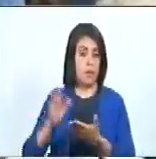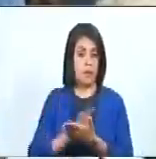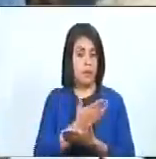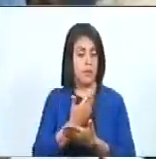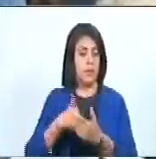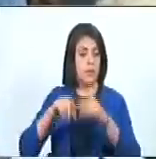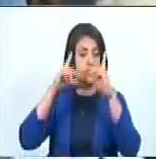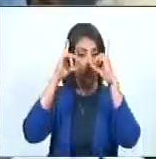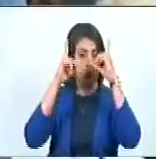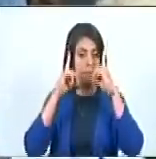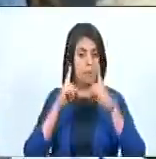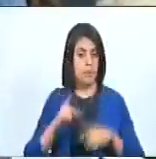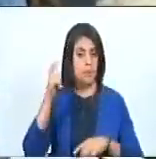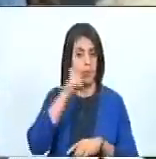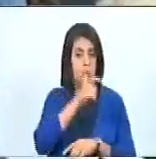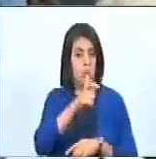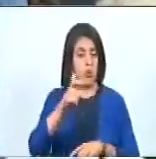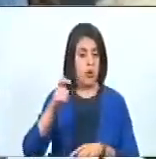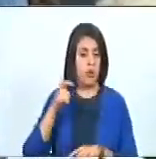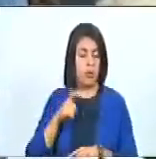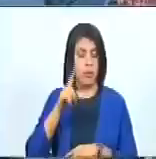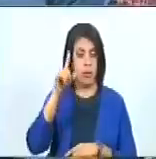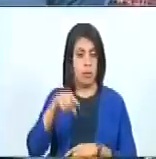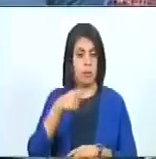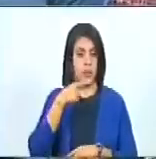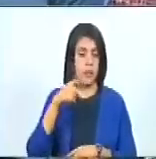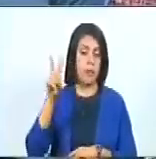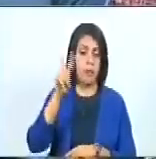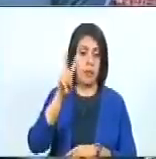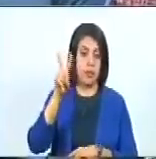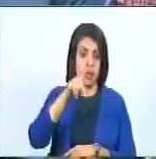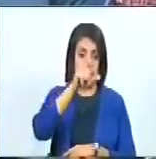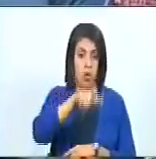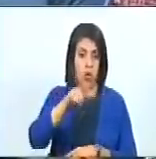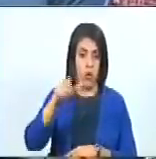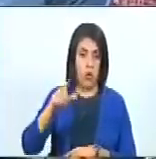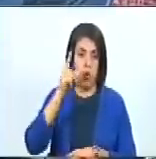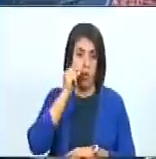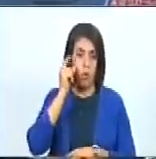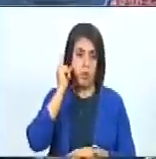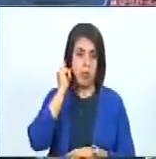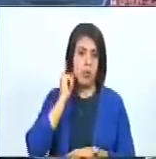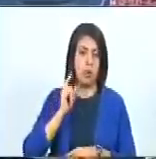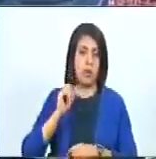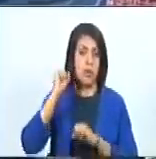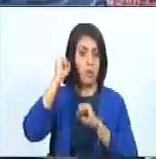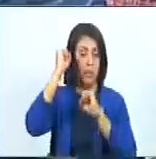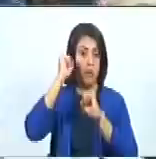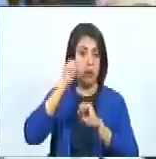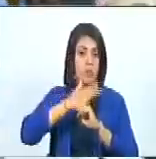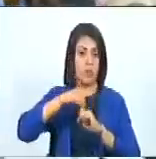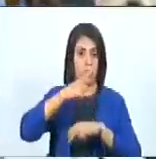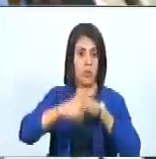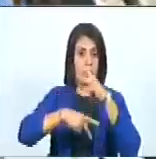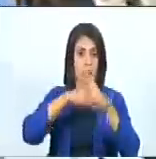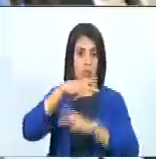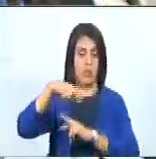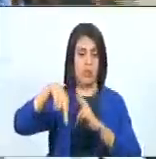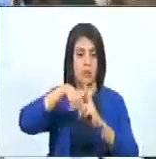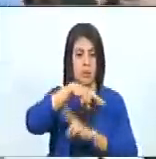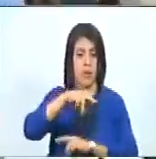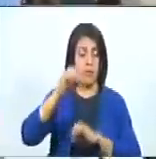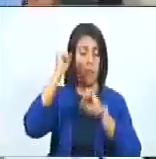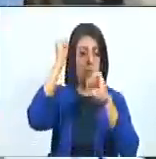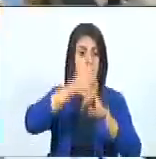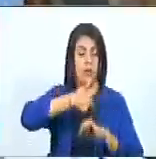autodeterminación de los pueblos. Así que, venezolanos, venezolanas, que viva nuestro proceso revolucionario, que